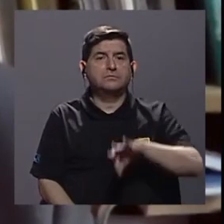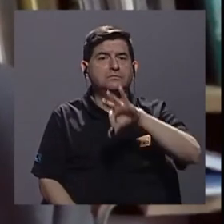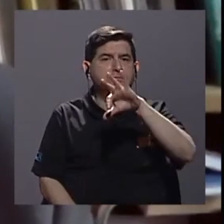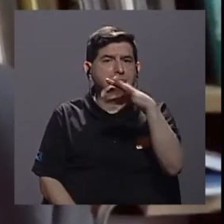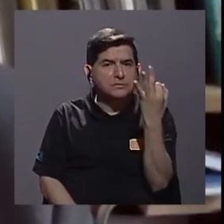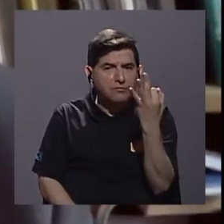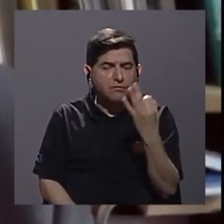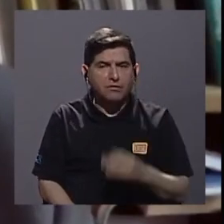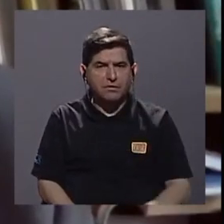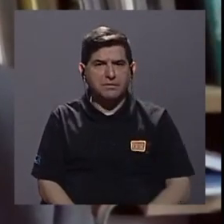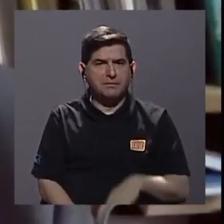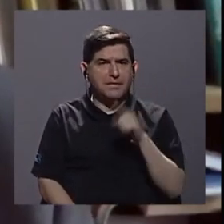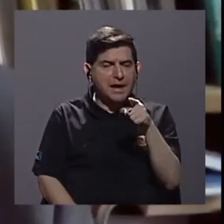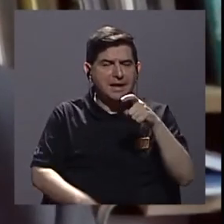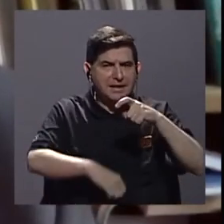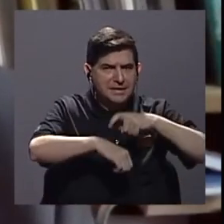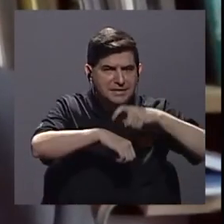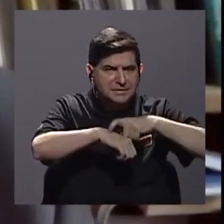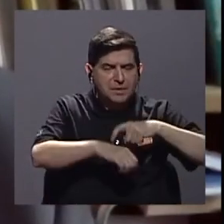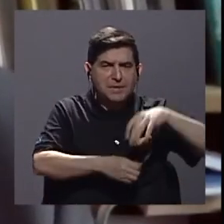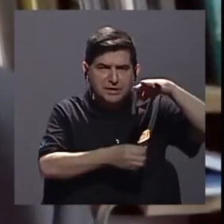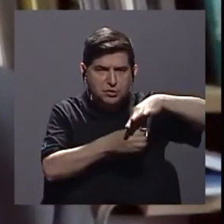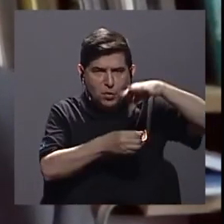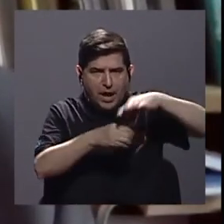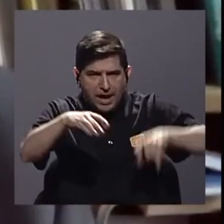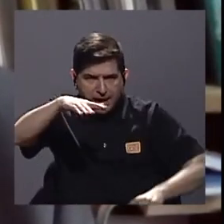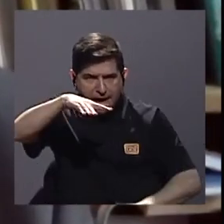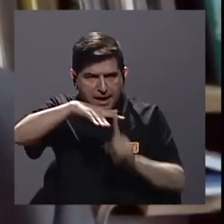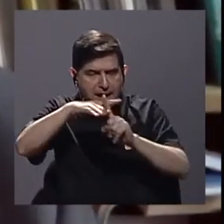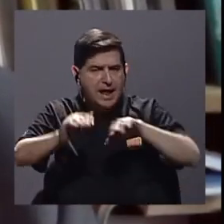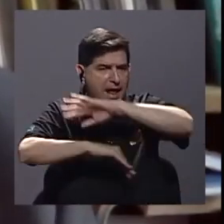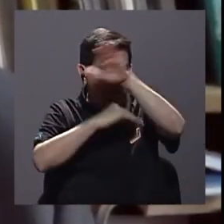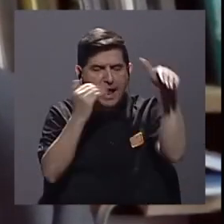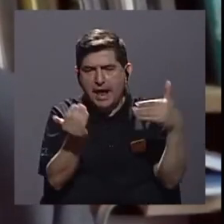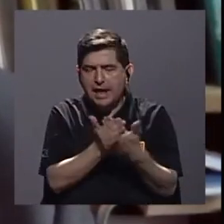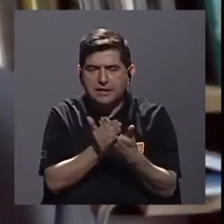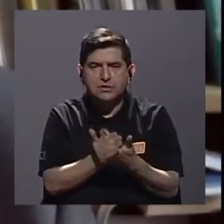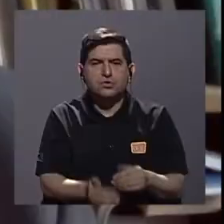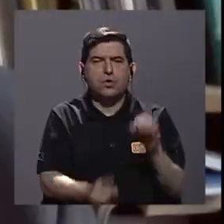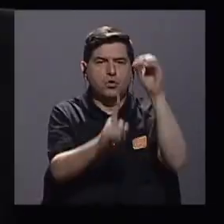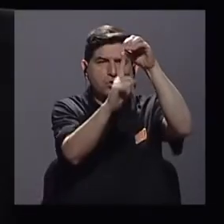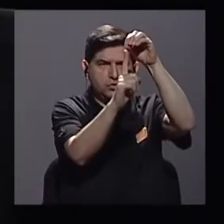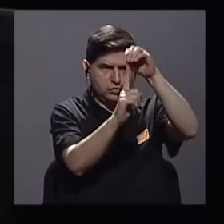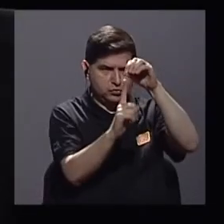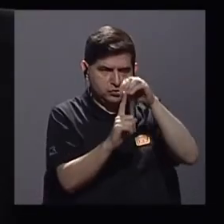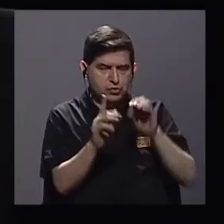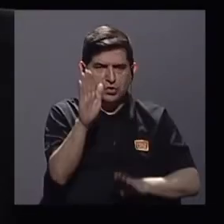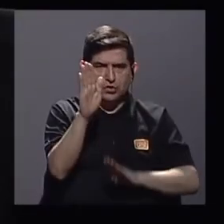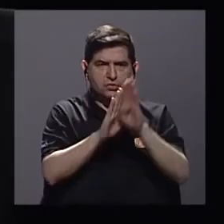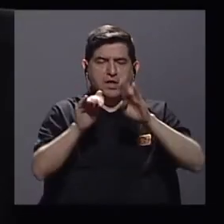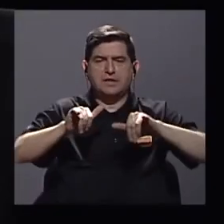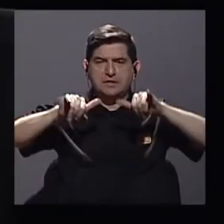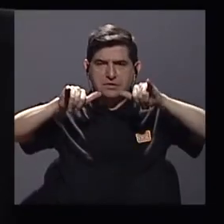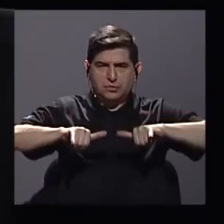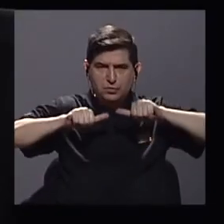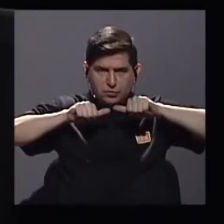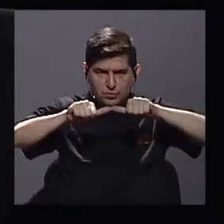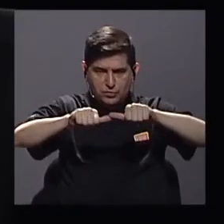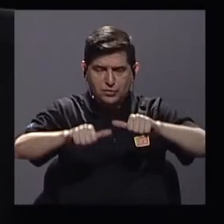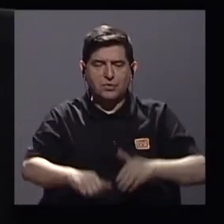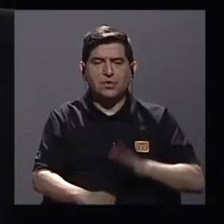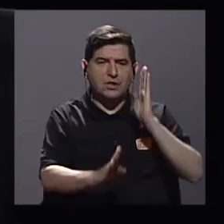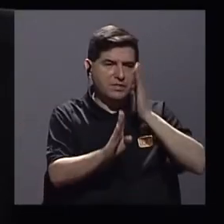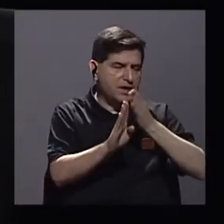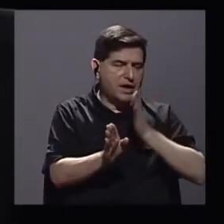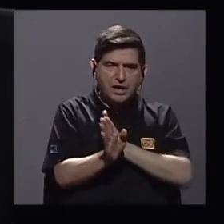ahí el agro está presente en prácticamente todos los objetivos del desarrollo sostenible, directa o